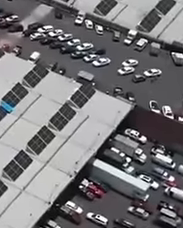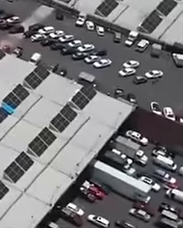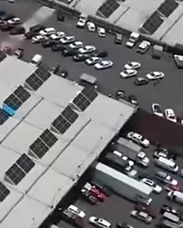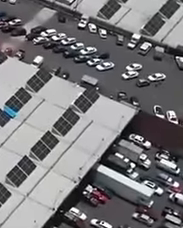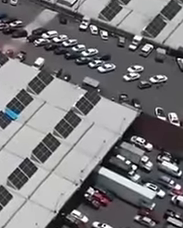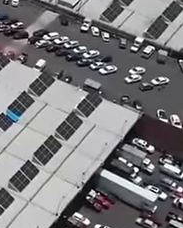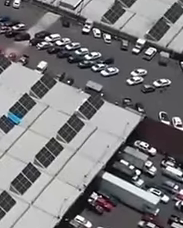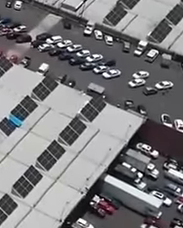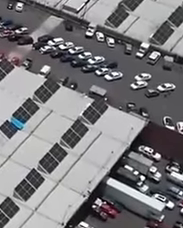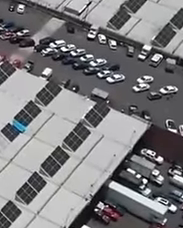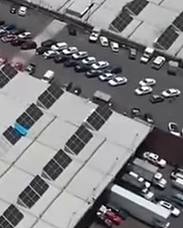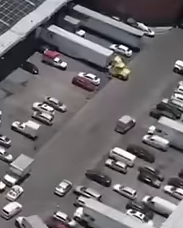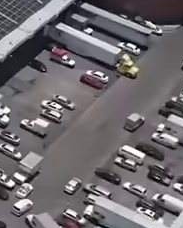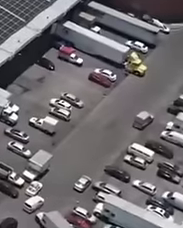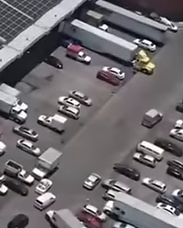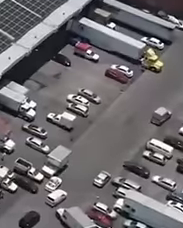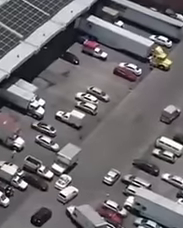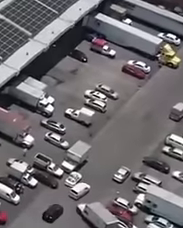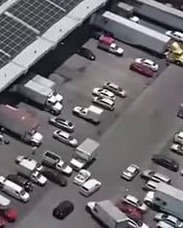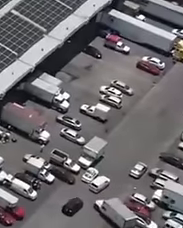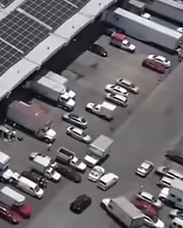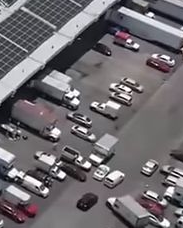más grande del mundo.